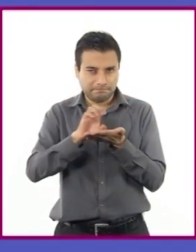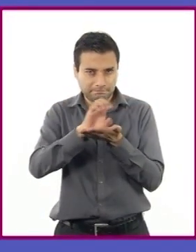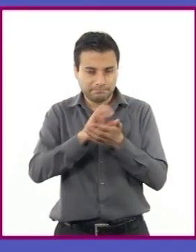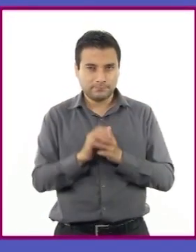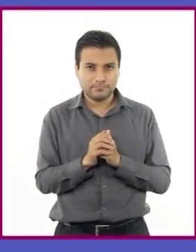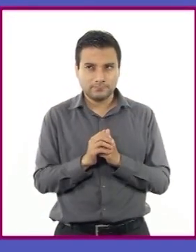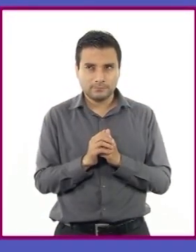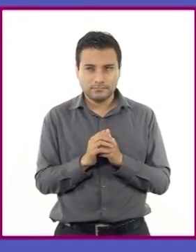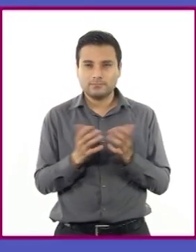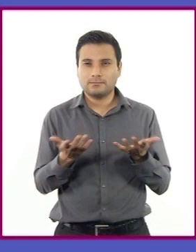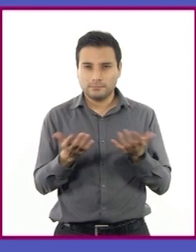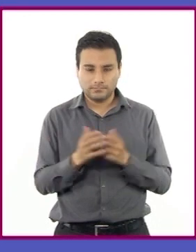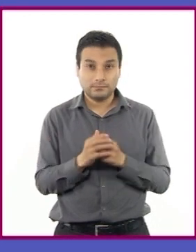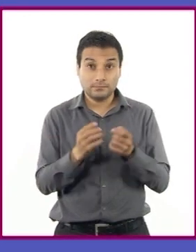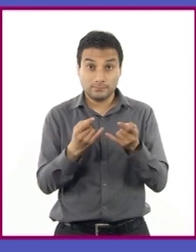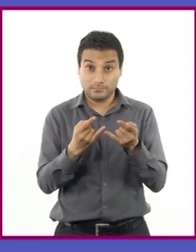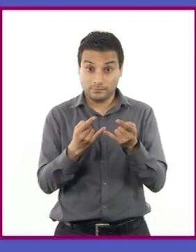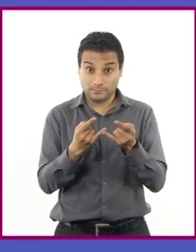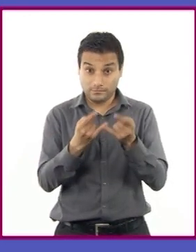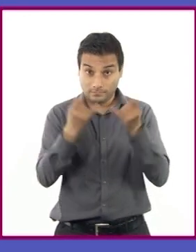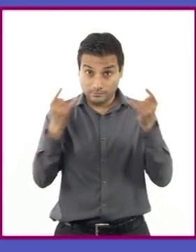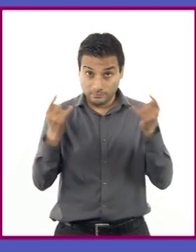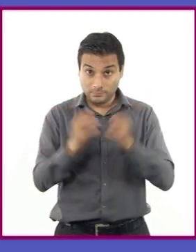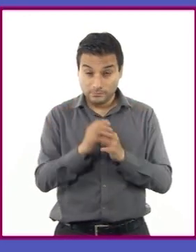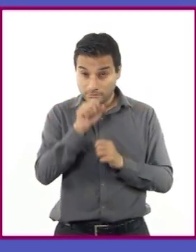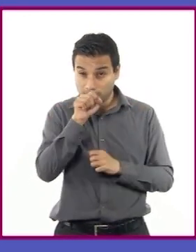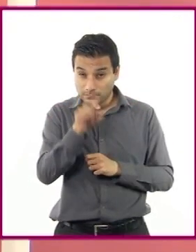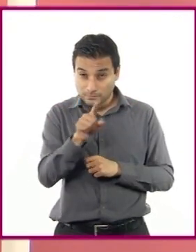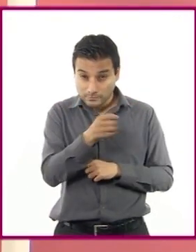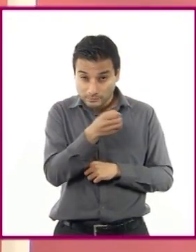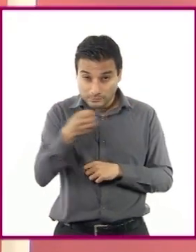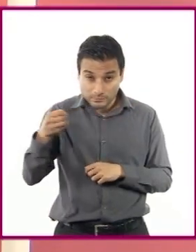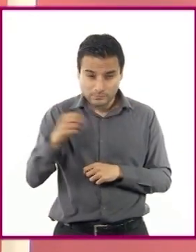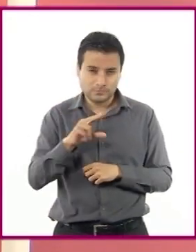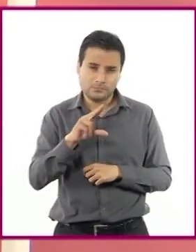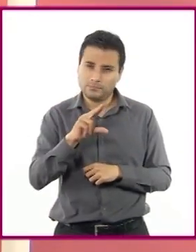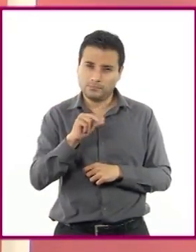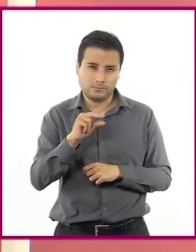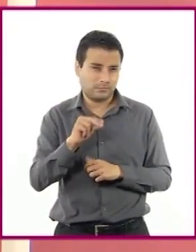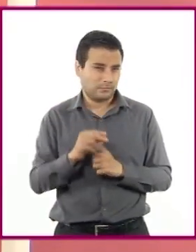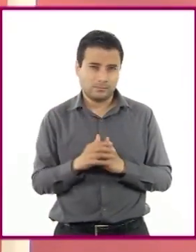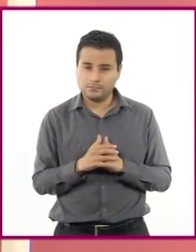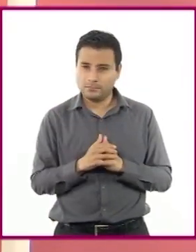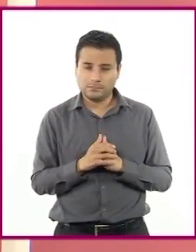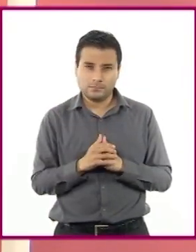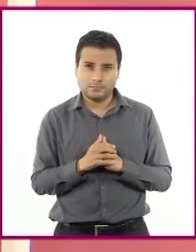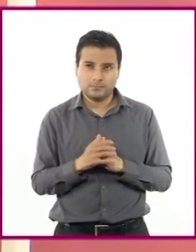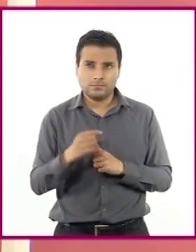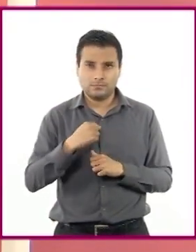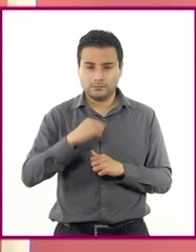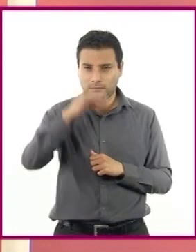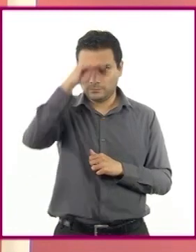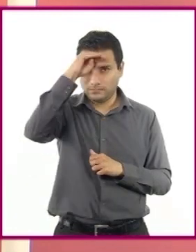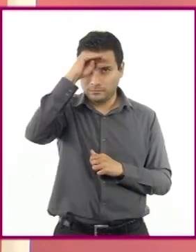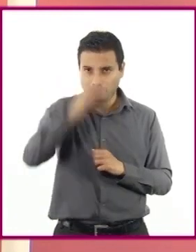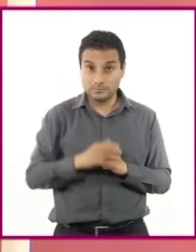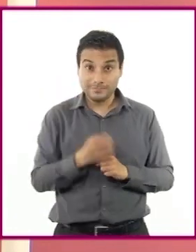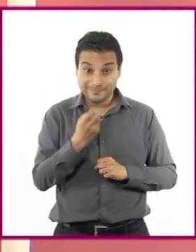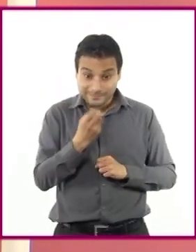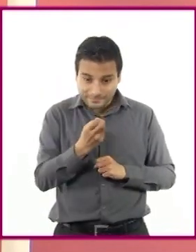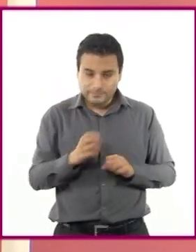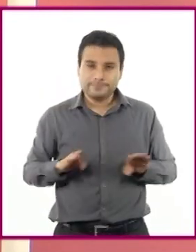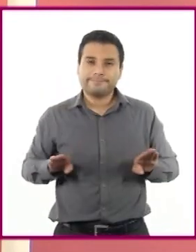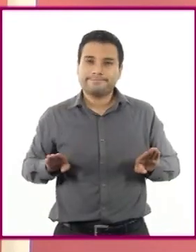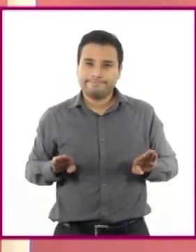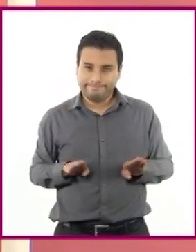ahora que lo pienso, los cuentos no suelen organizar de esta manera la historia. Supongo que esta es otra característica de los